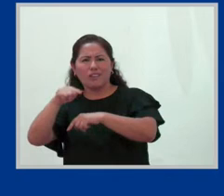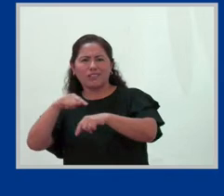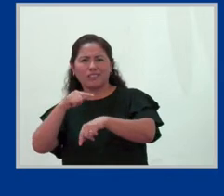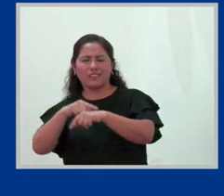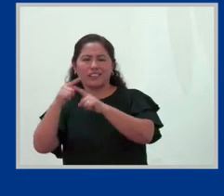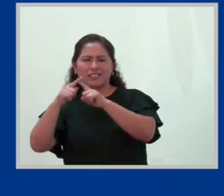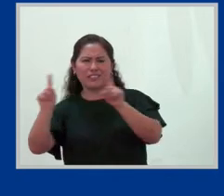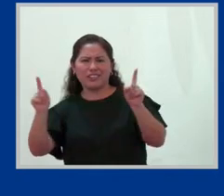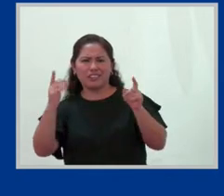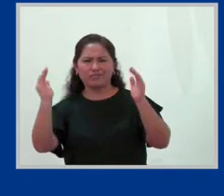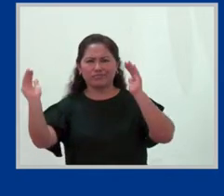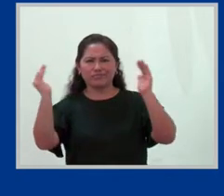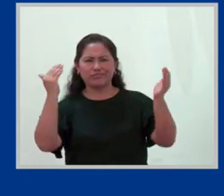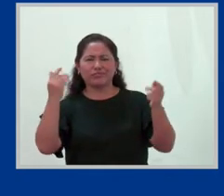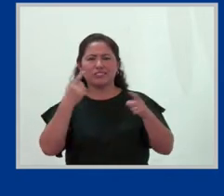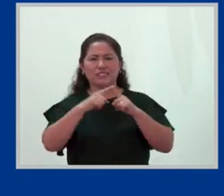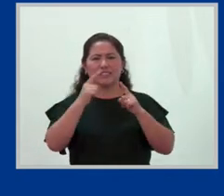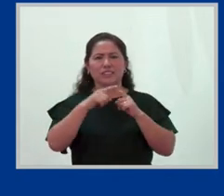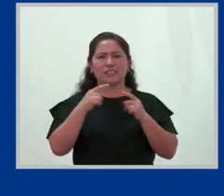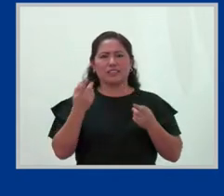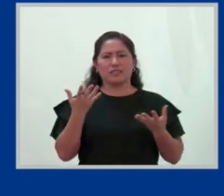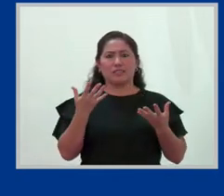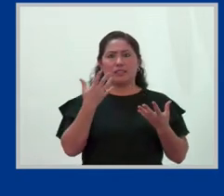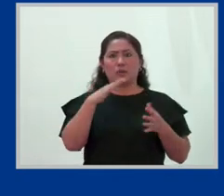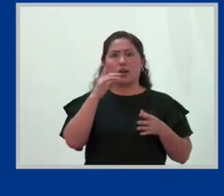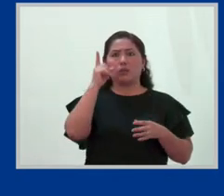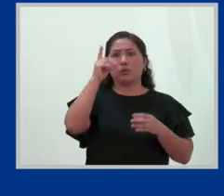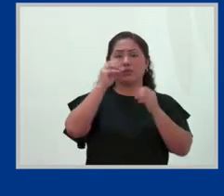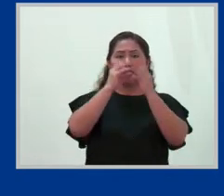Imagínense cuántas cosas se puede hacer en un día.